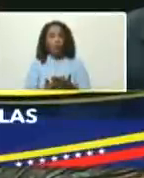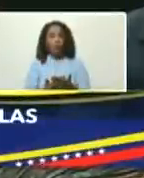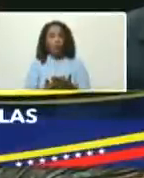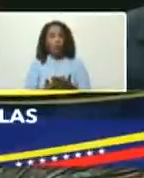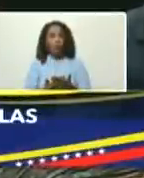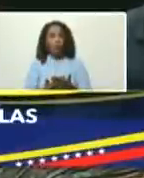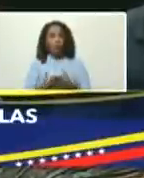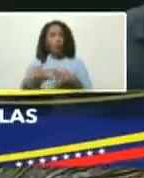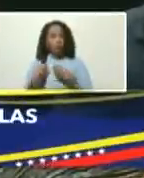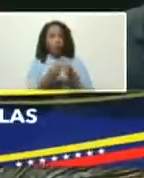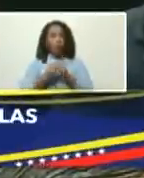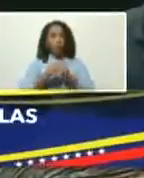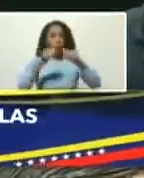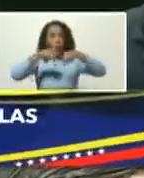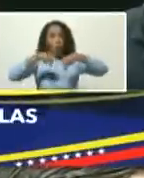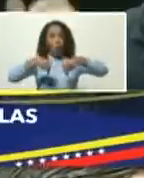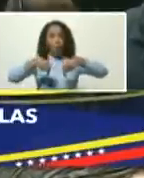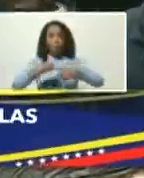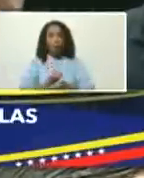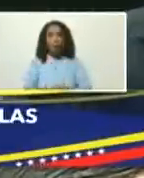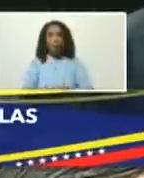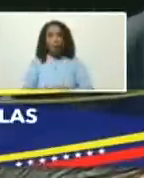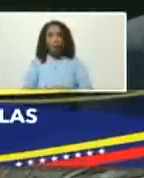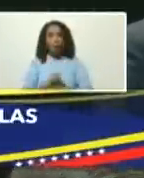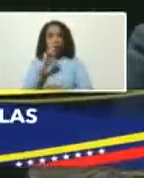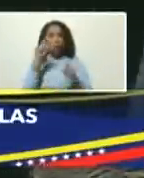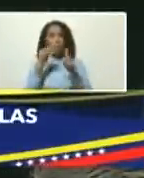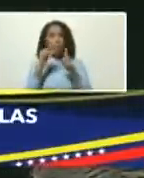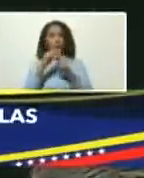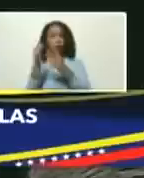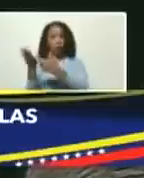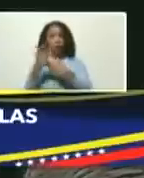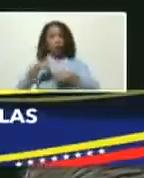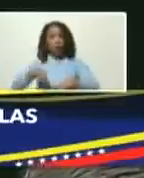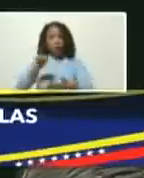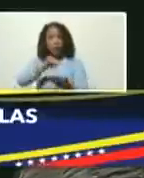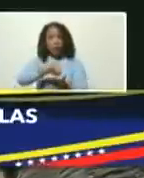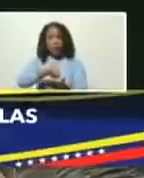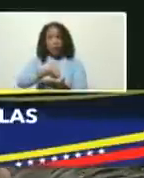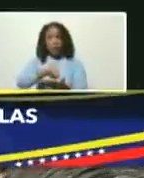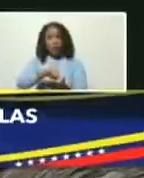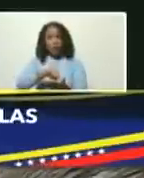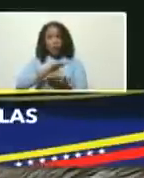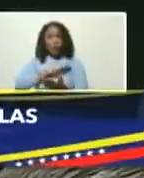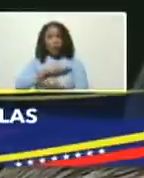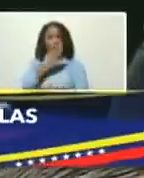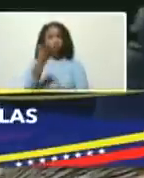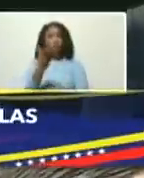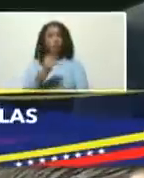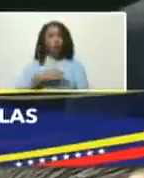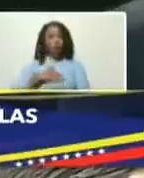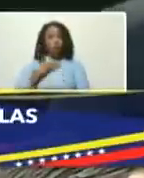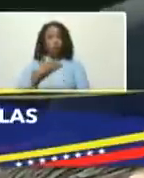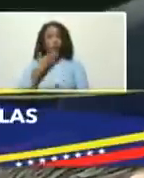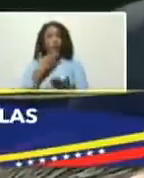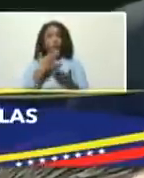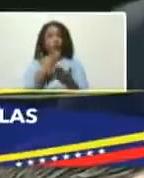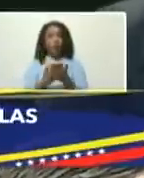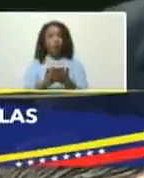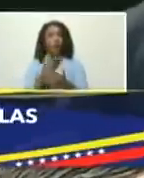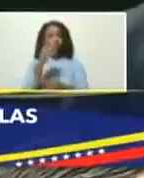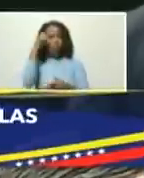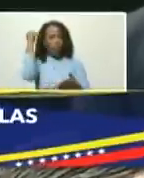acompañarlo acá hoy y darle una palabra recibirlo en este centro que es suyo que es una posibilidad gracias a su